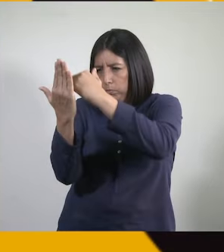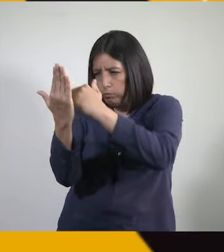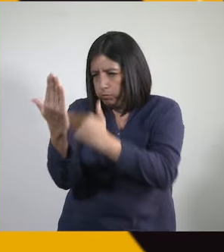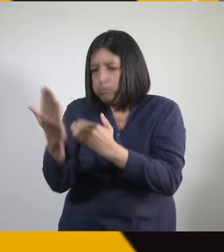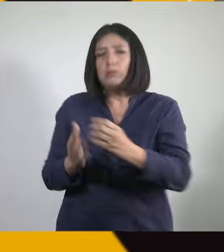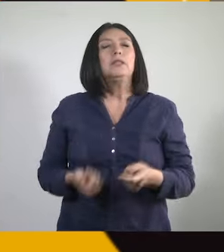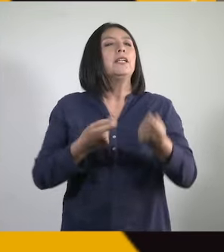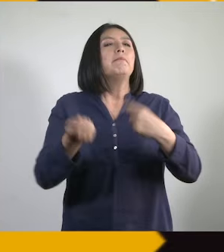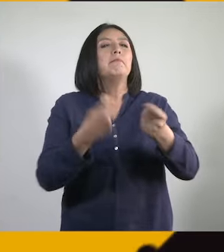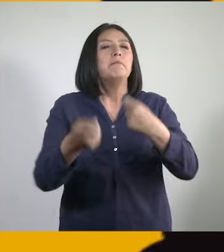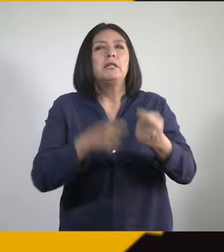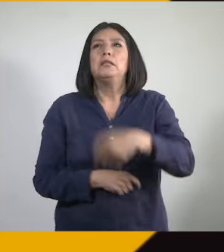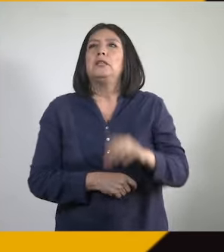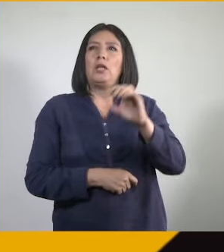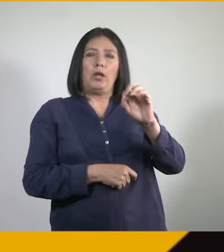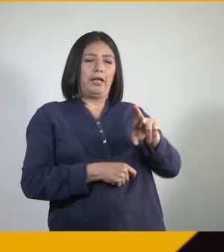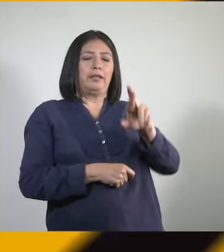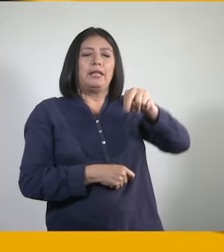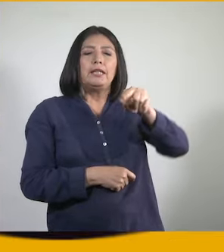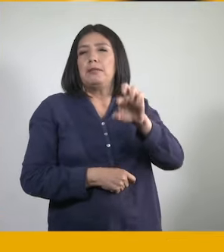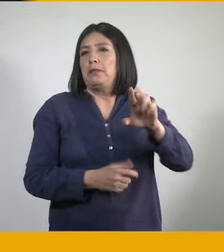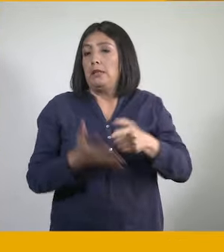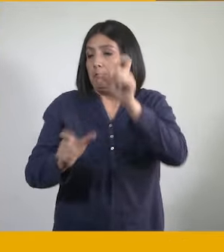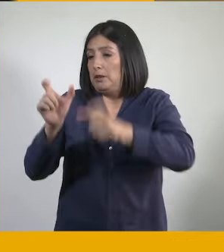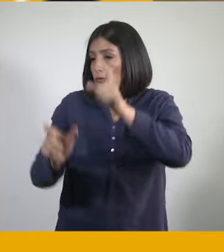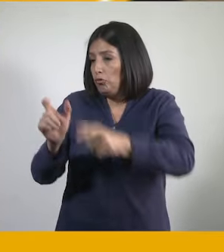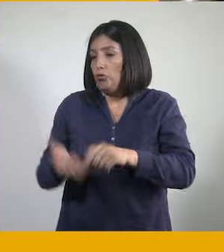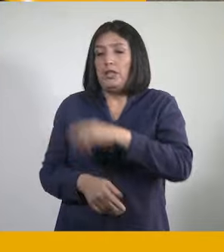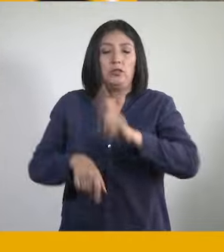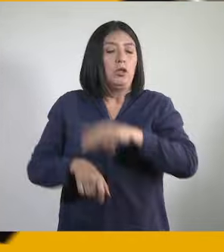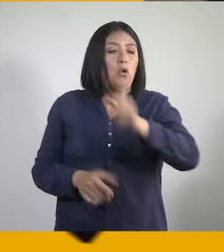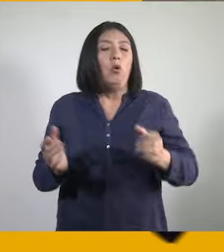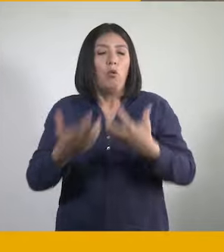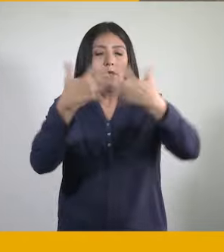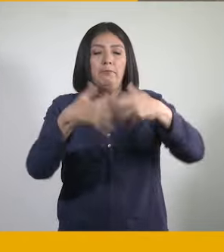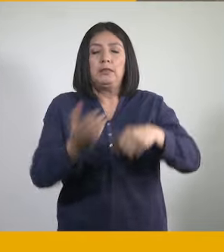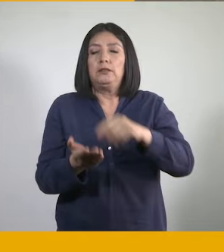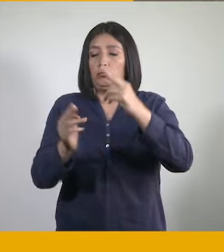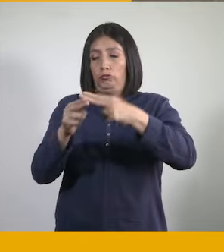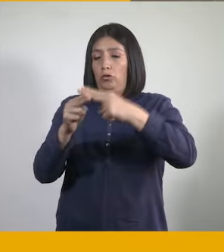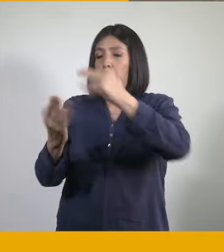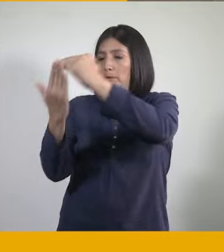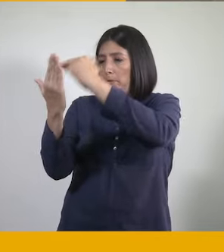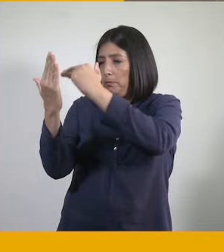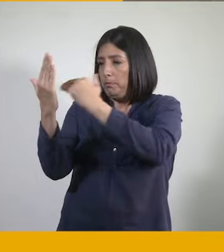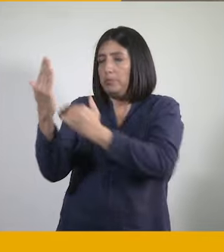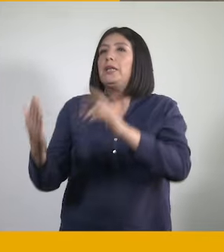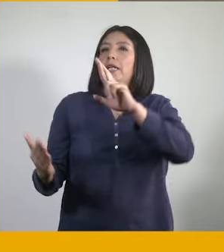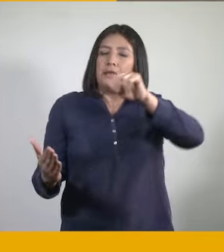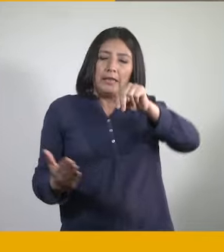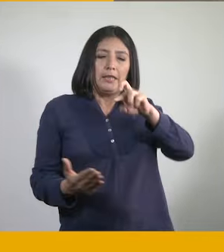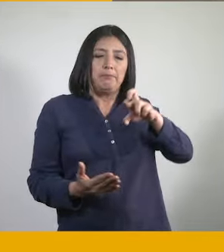Nacional de Proveedores o RNP. Toda persona natural o jurídica debe estar registrada en el RNP